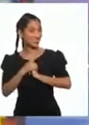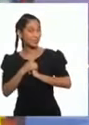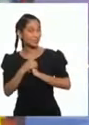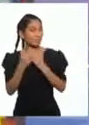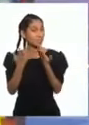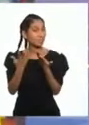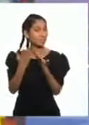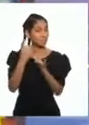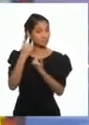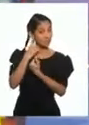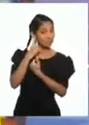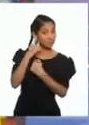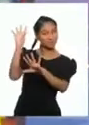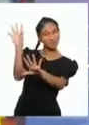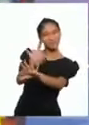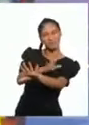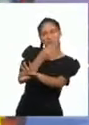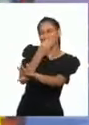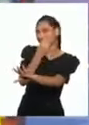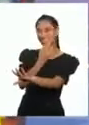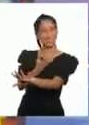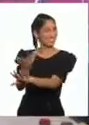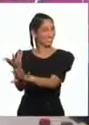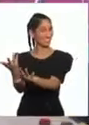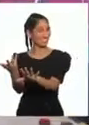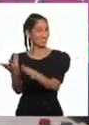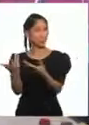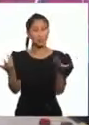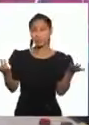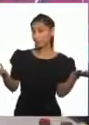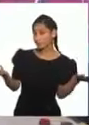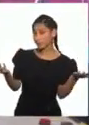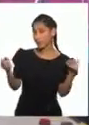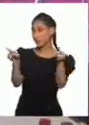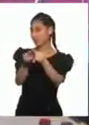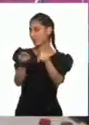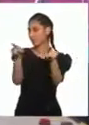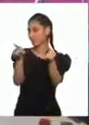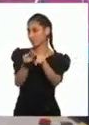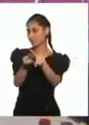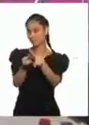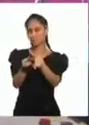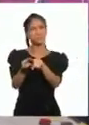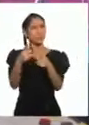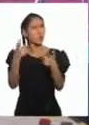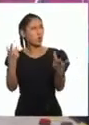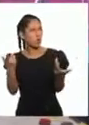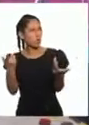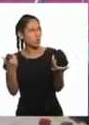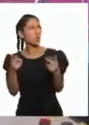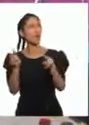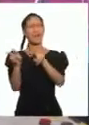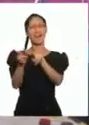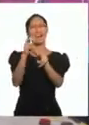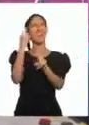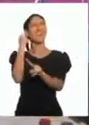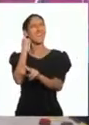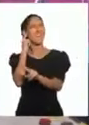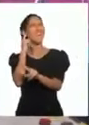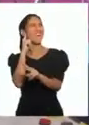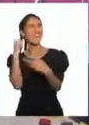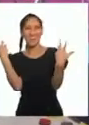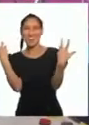¡Escuchar música es muy divertido! Además, es una manera de identificarnos